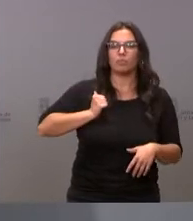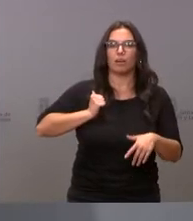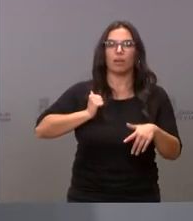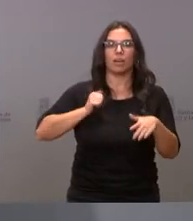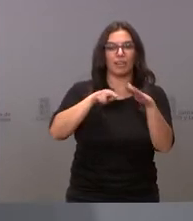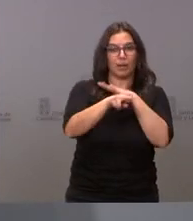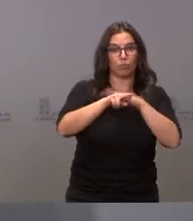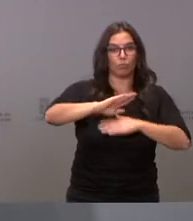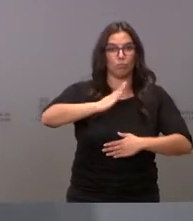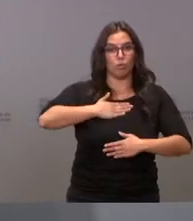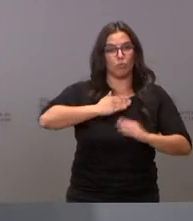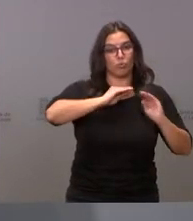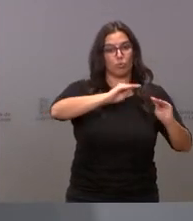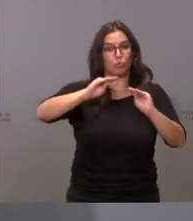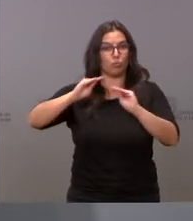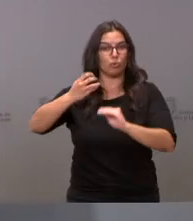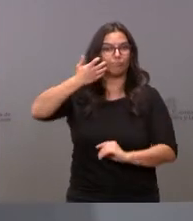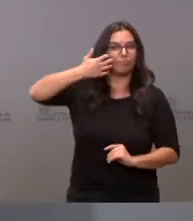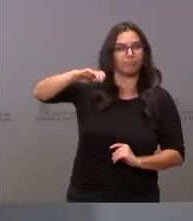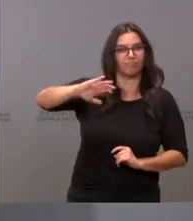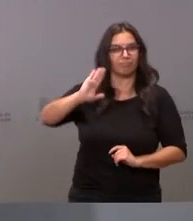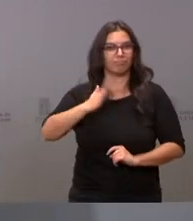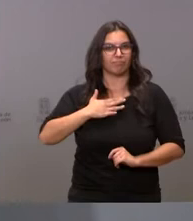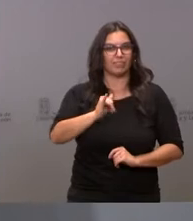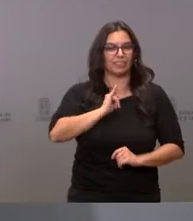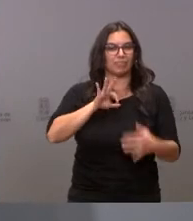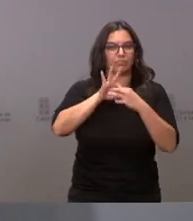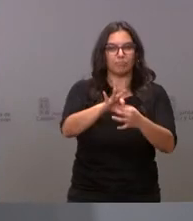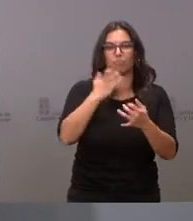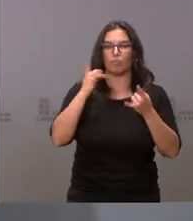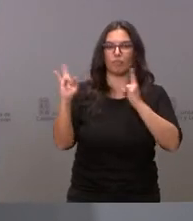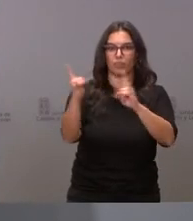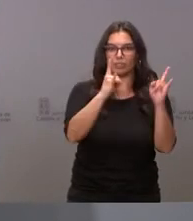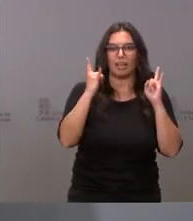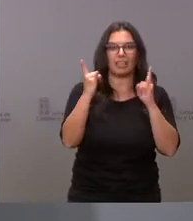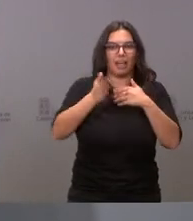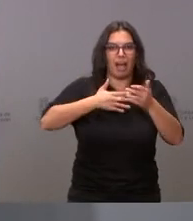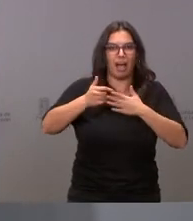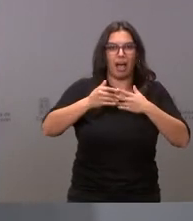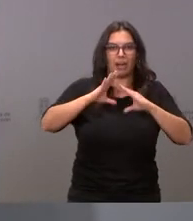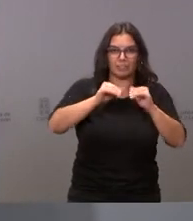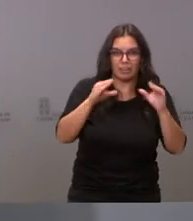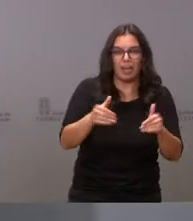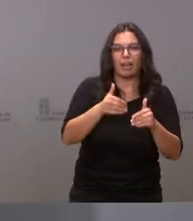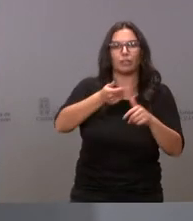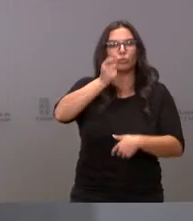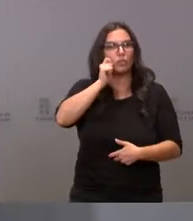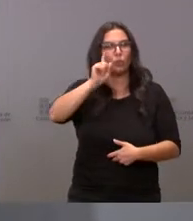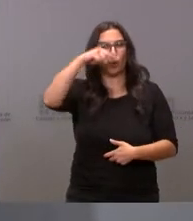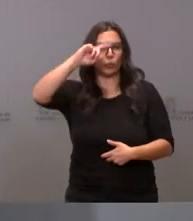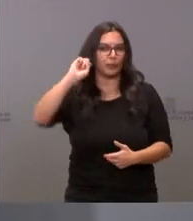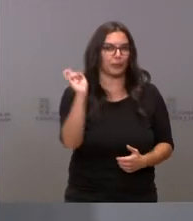de recursos diferenciadores del entorno, entre ellos los recursos forestales, artesanales, turísticos o culturales.